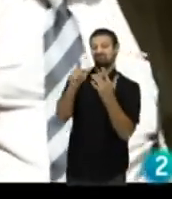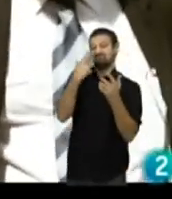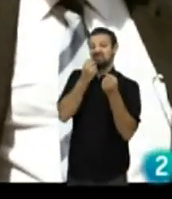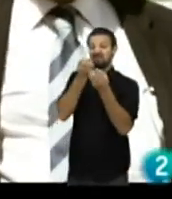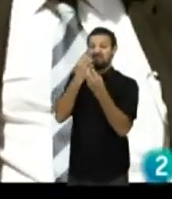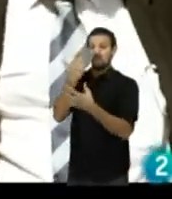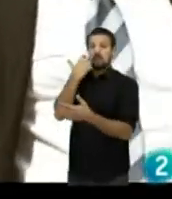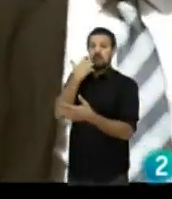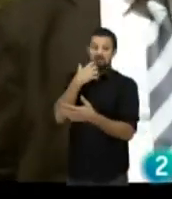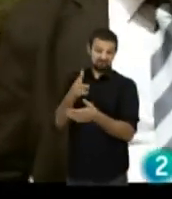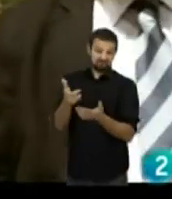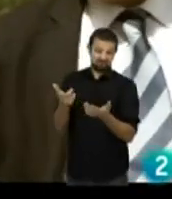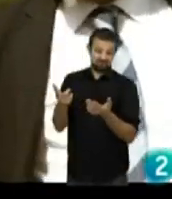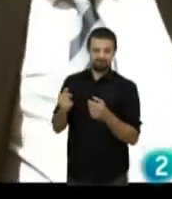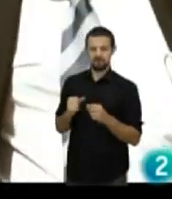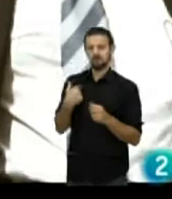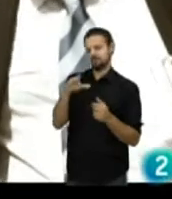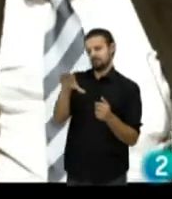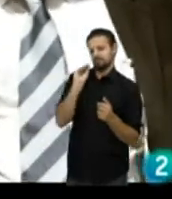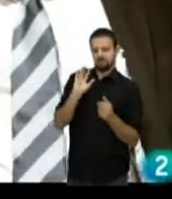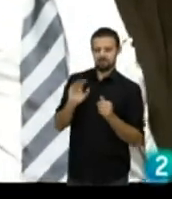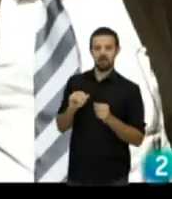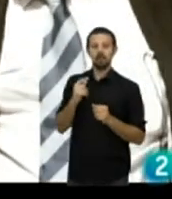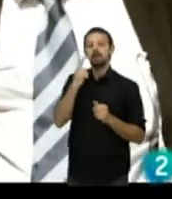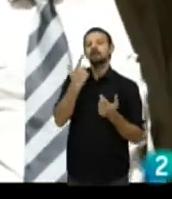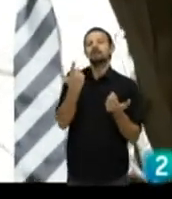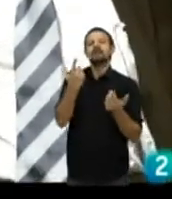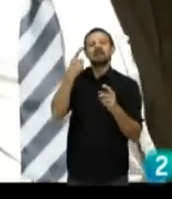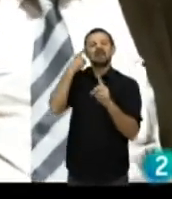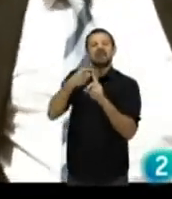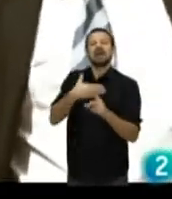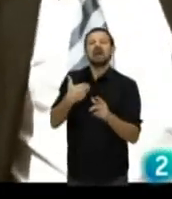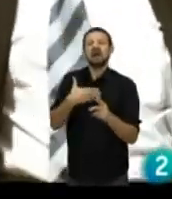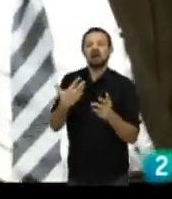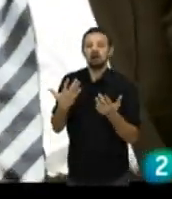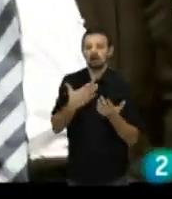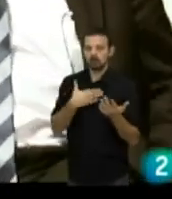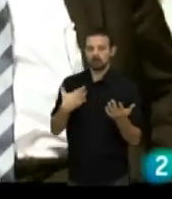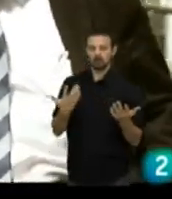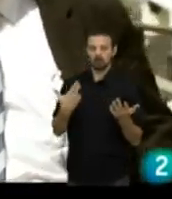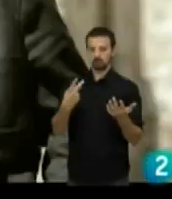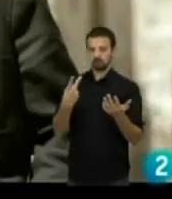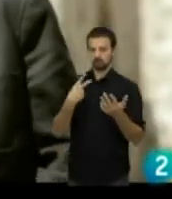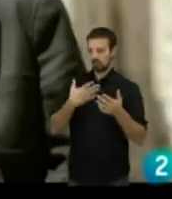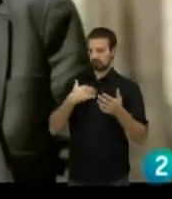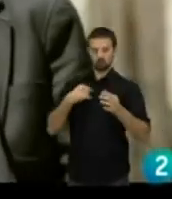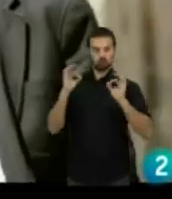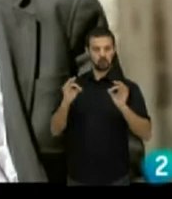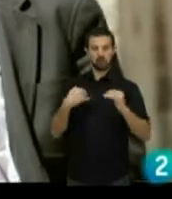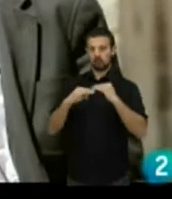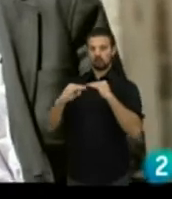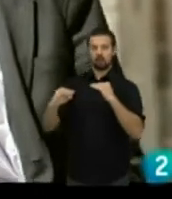de estos, ¿no? De los que al final responden diciendo esas cosas, ¿no? Oye, ¿qué pretendéis? Oye, ¿qué vamos a pretender? Pues ser como tú.